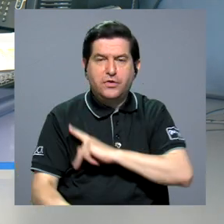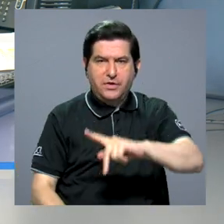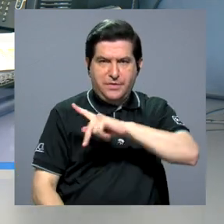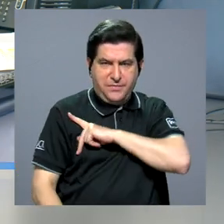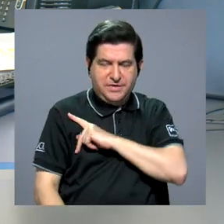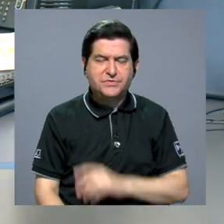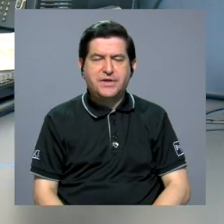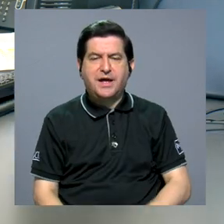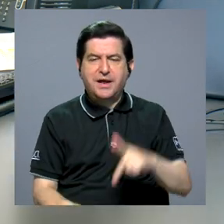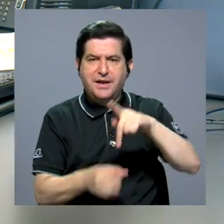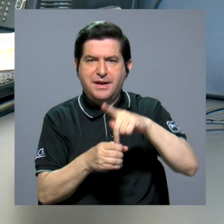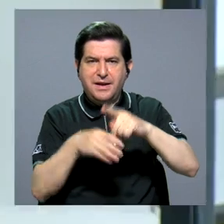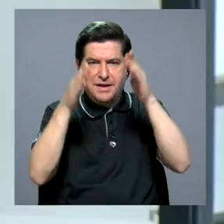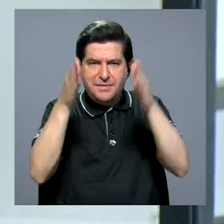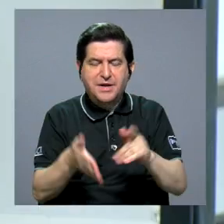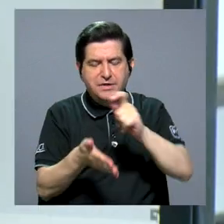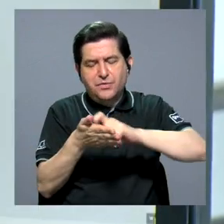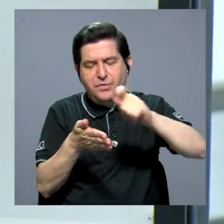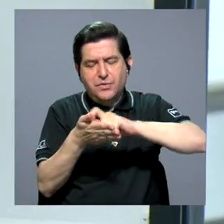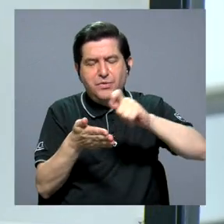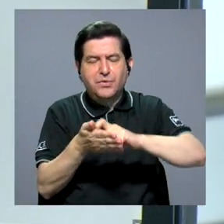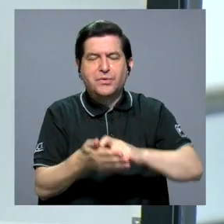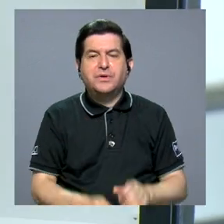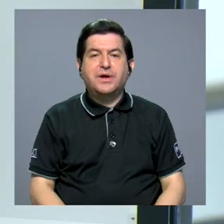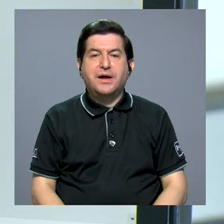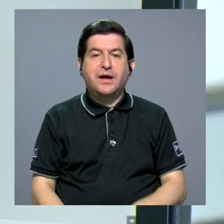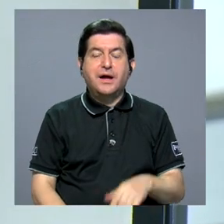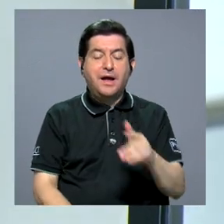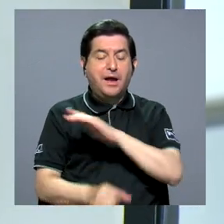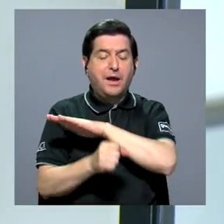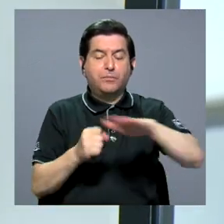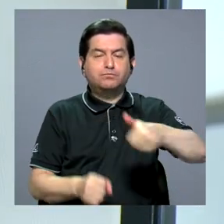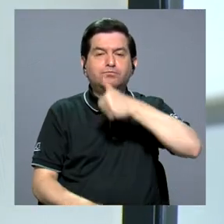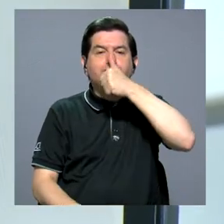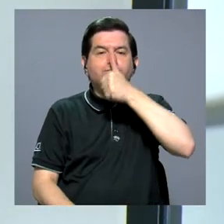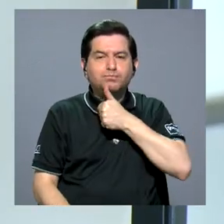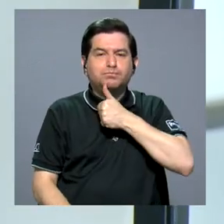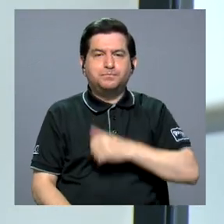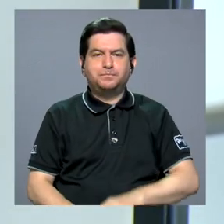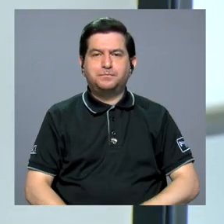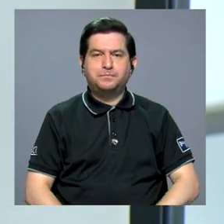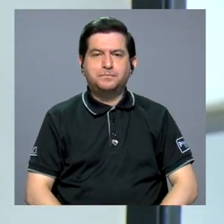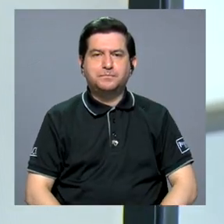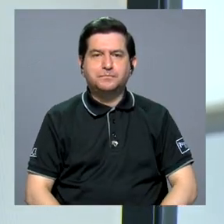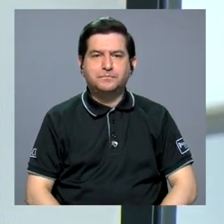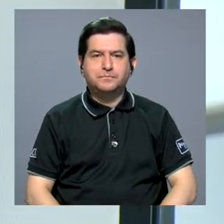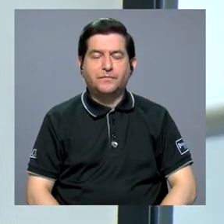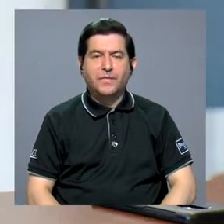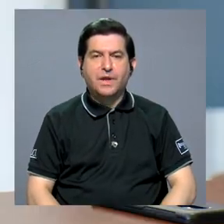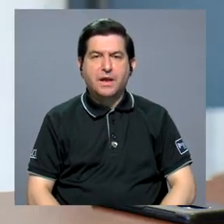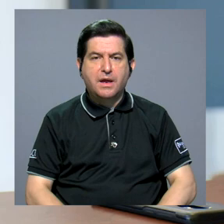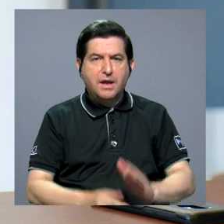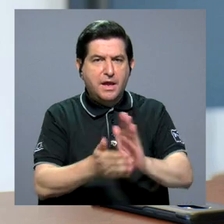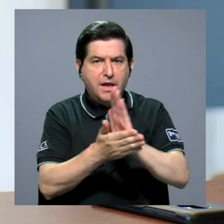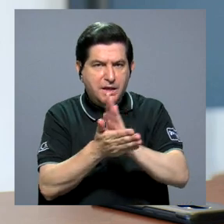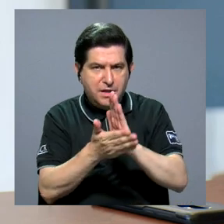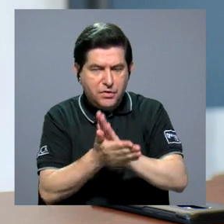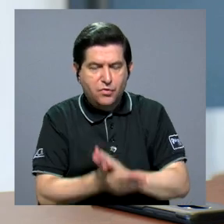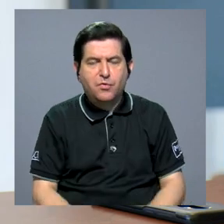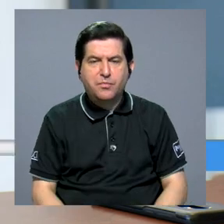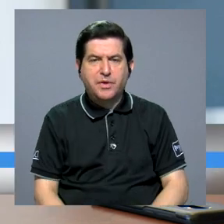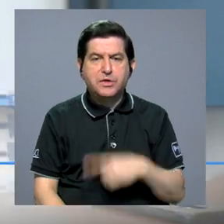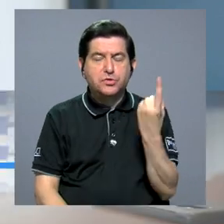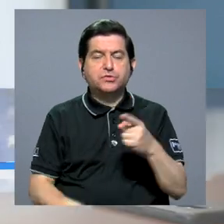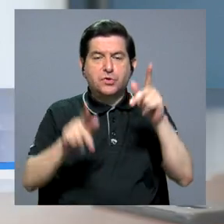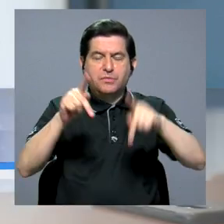personal de las participantes que llenen el formulario es absolutamente confidencial. El formulario no lo pueden llenar